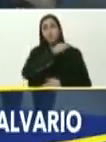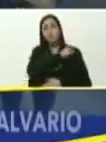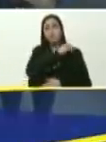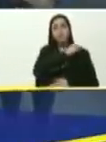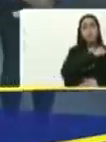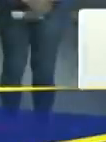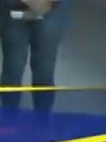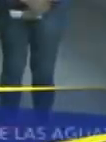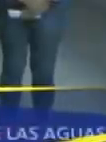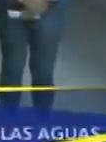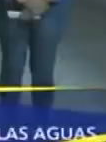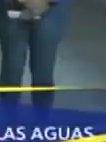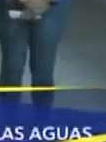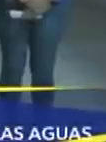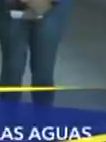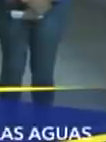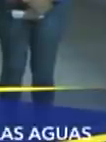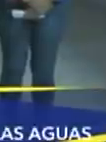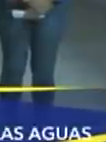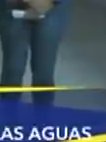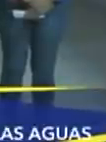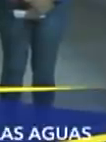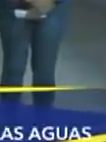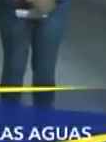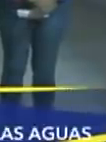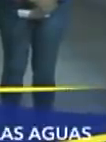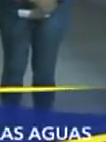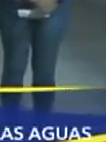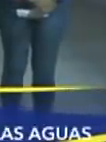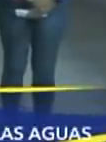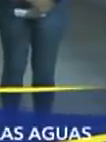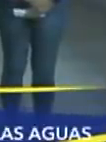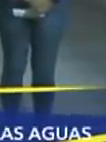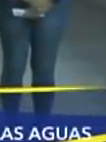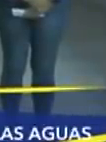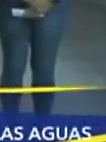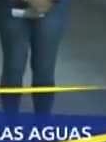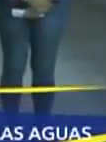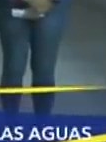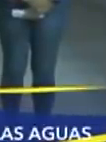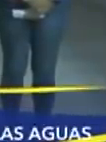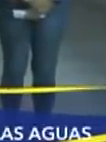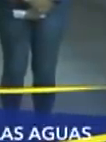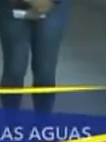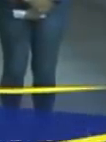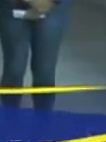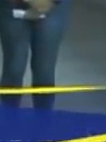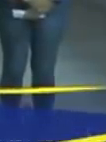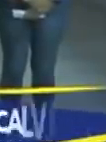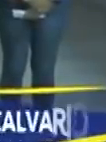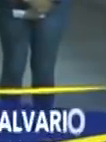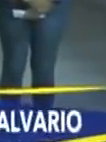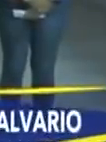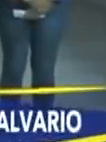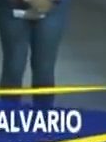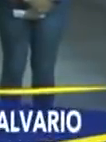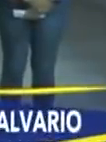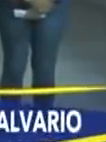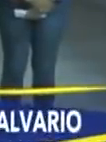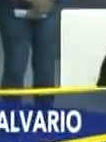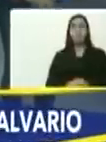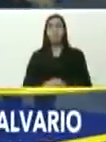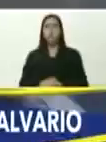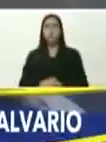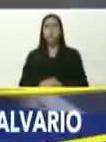Rivas, Maruja, del poder popular, de las mesas técnicas, agua, el presidente de Hidrocapital, Capitán Harold Clemente,